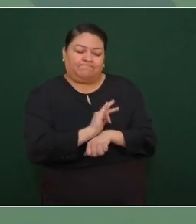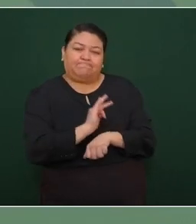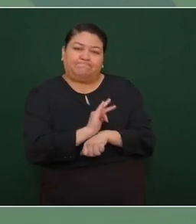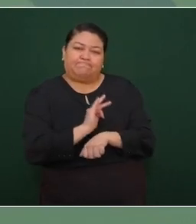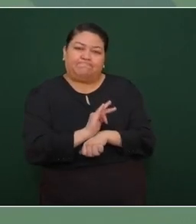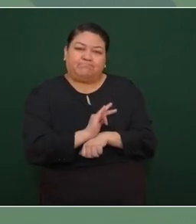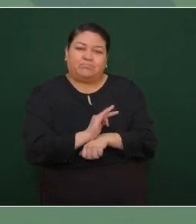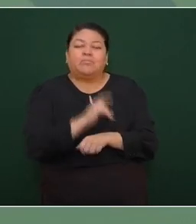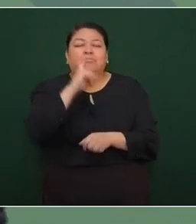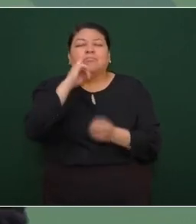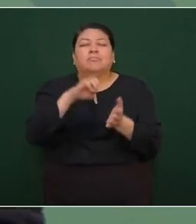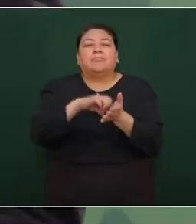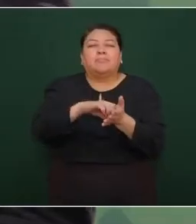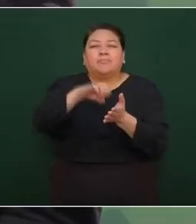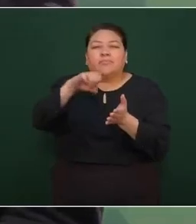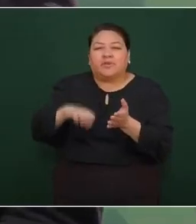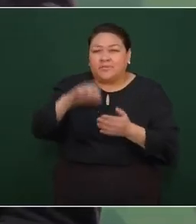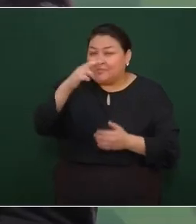Por ejemplo,